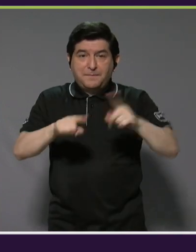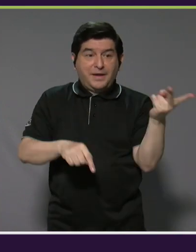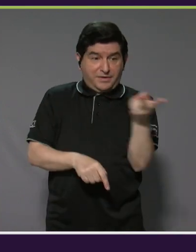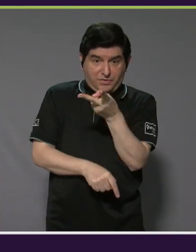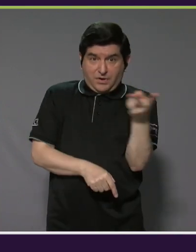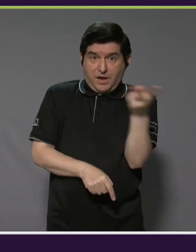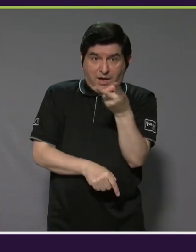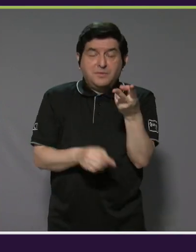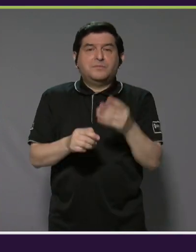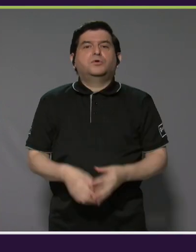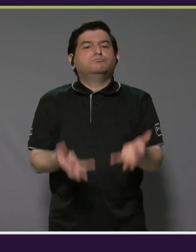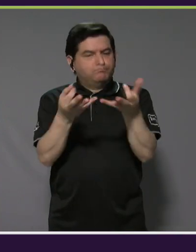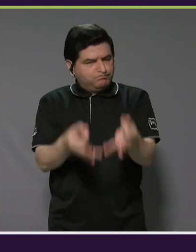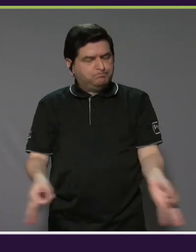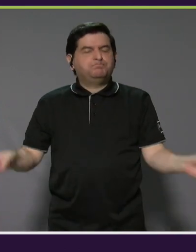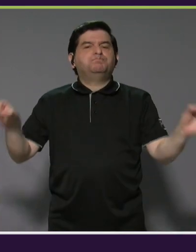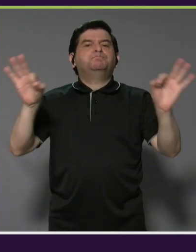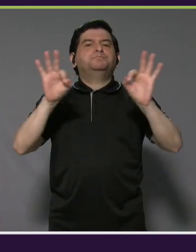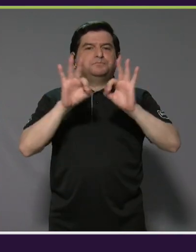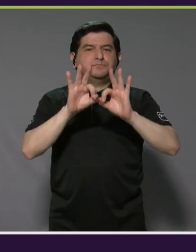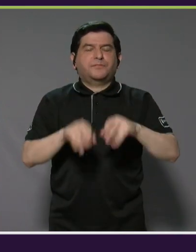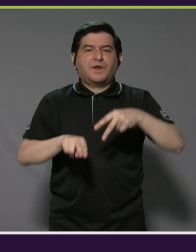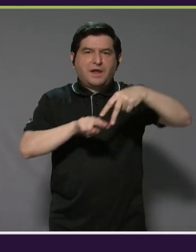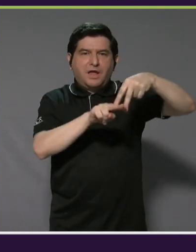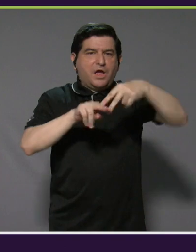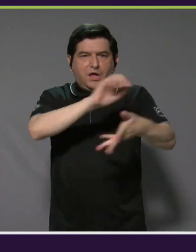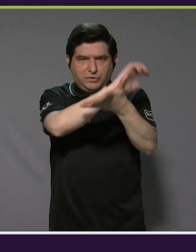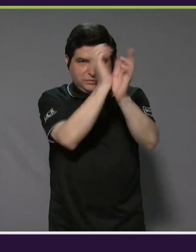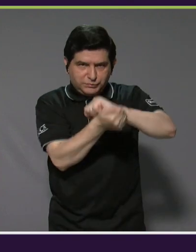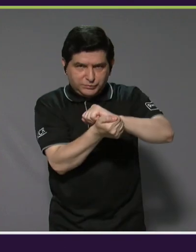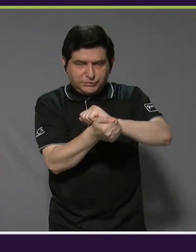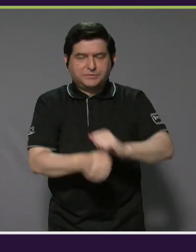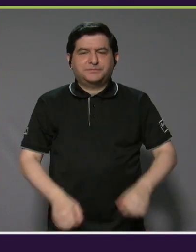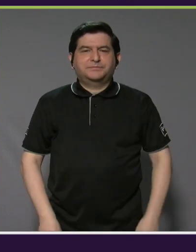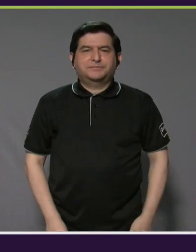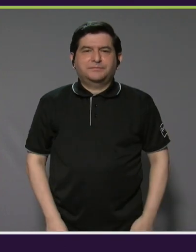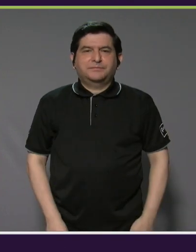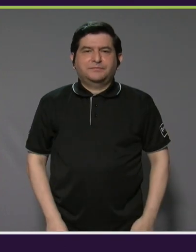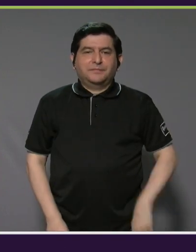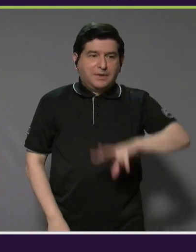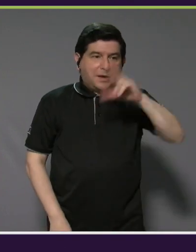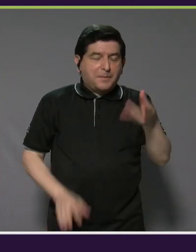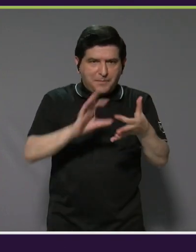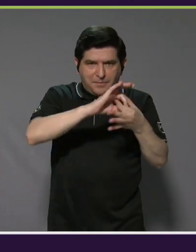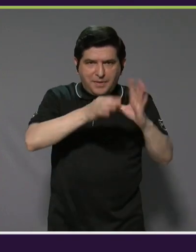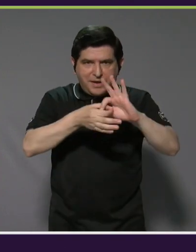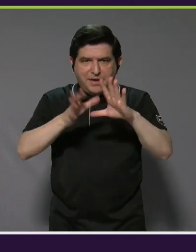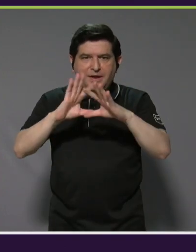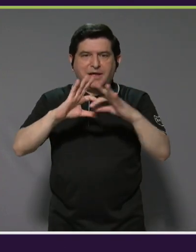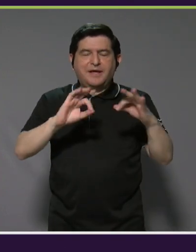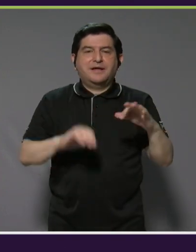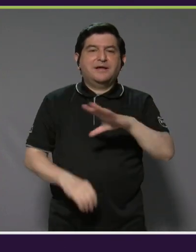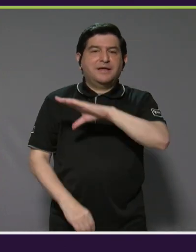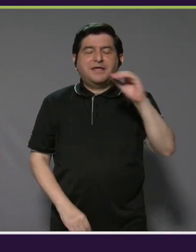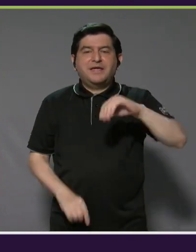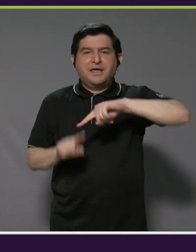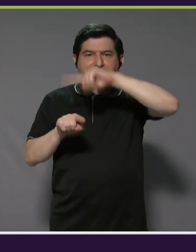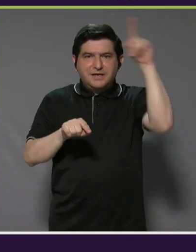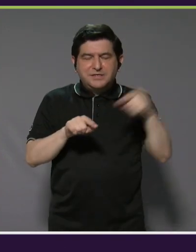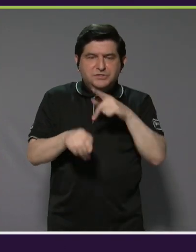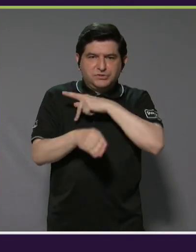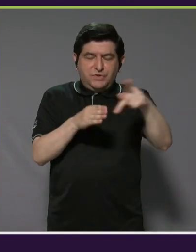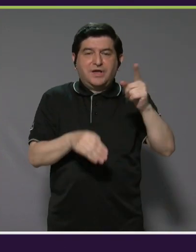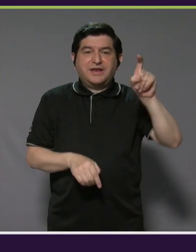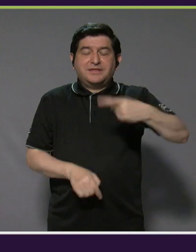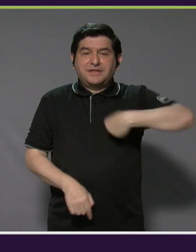cosas son muy importantes para el surf adaptado, para las paralimpiadas y el circuito profesional. Lo que nosotros